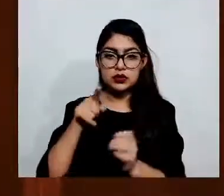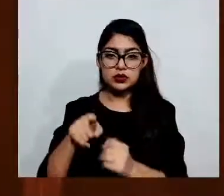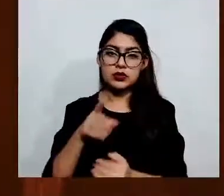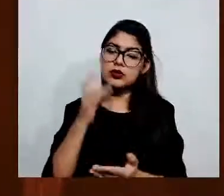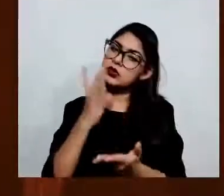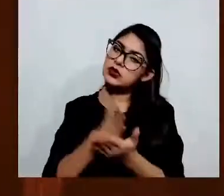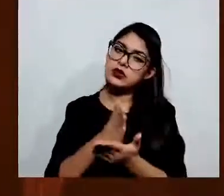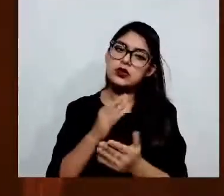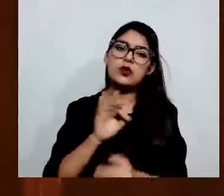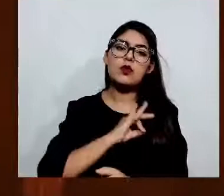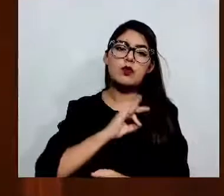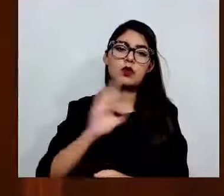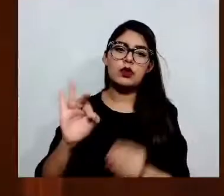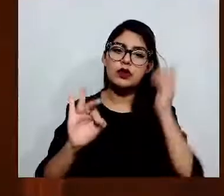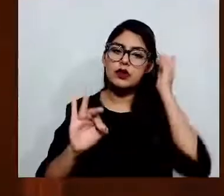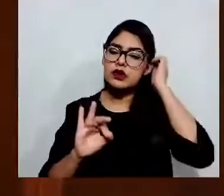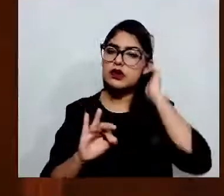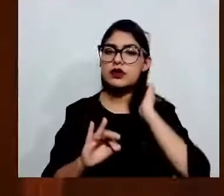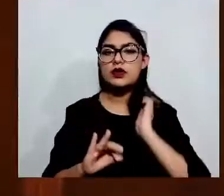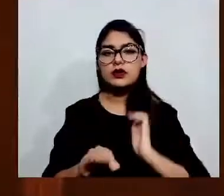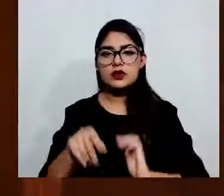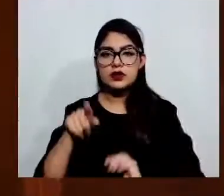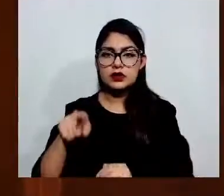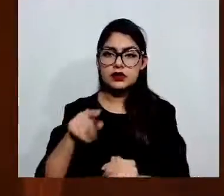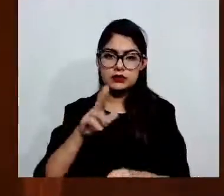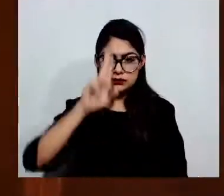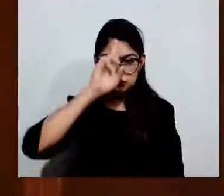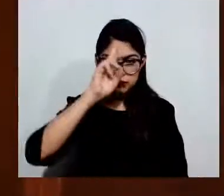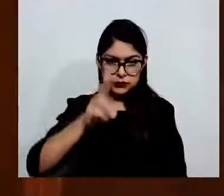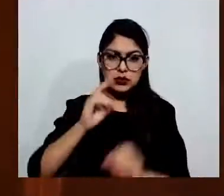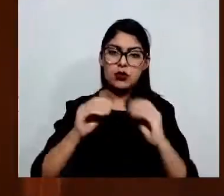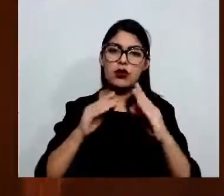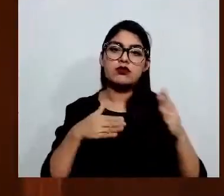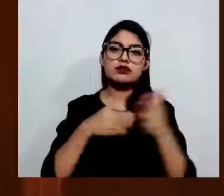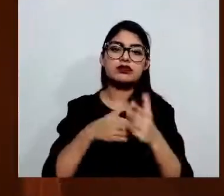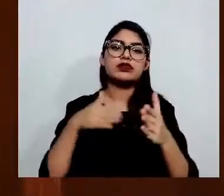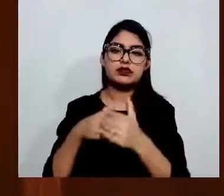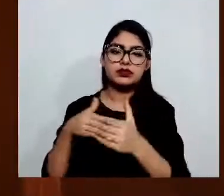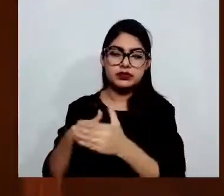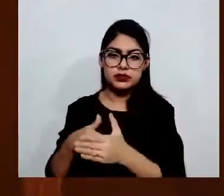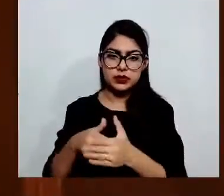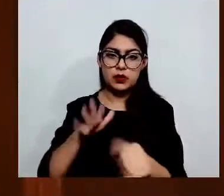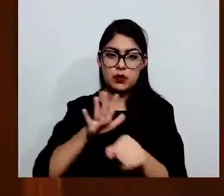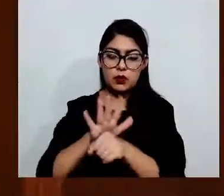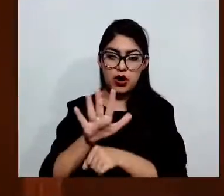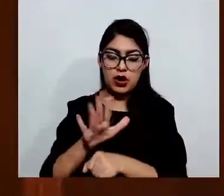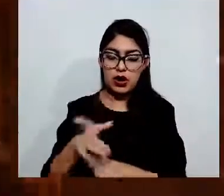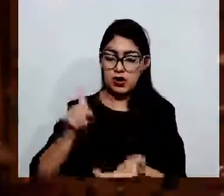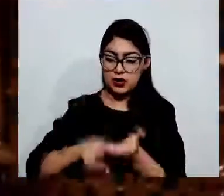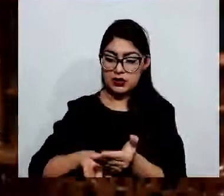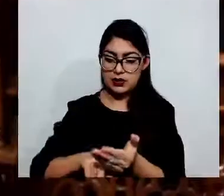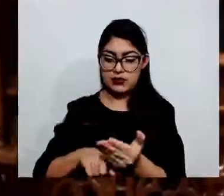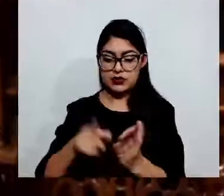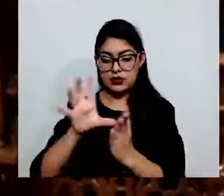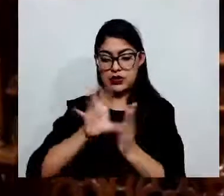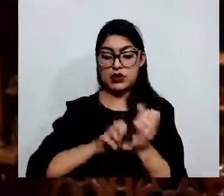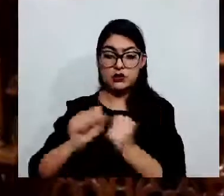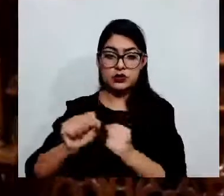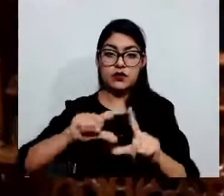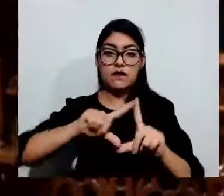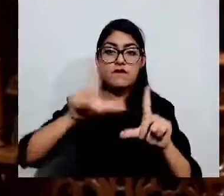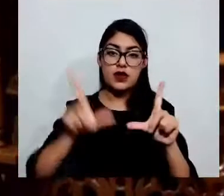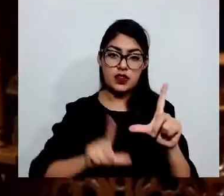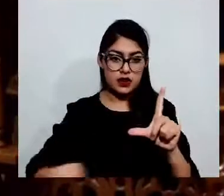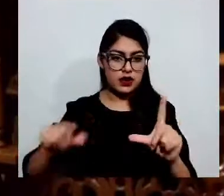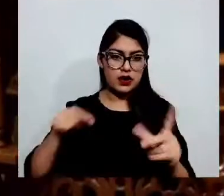en las circunstancias y condiciones que se establecen en la Constitución Federal. Por lo que el delito de